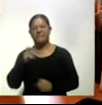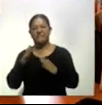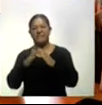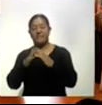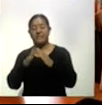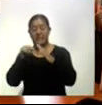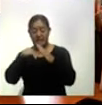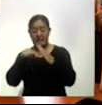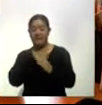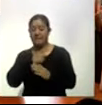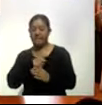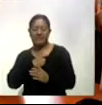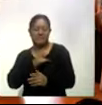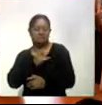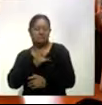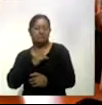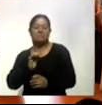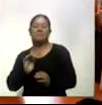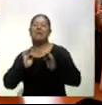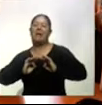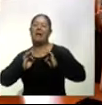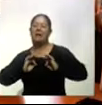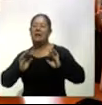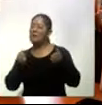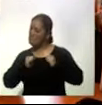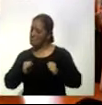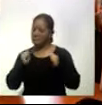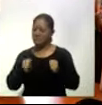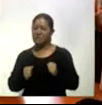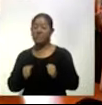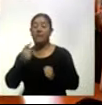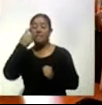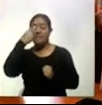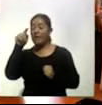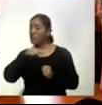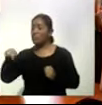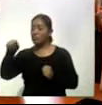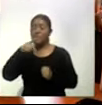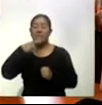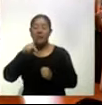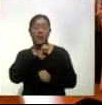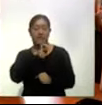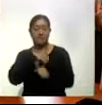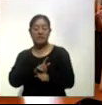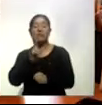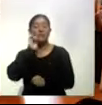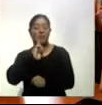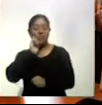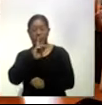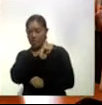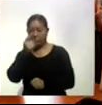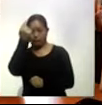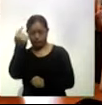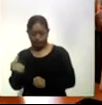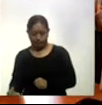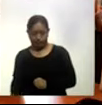el espacio más seguro para cualquier persona que en ella habita, pero especialmente para las mujeres el